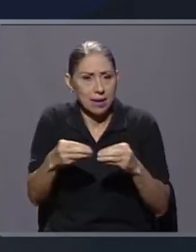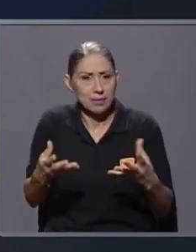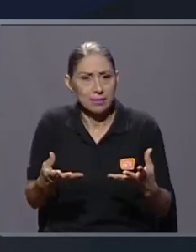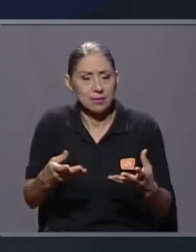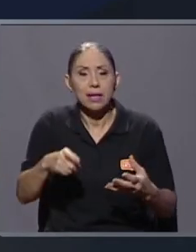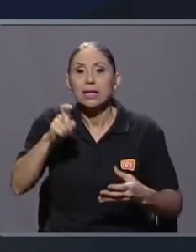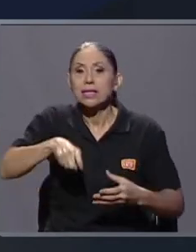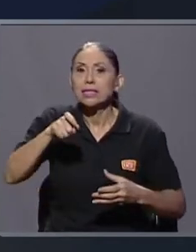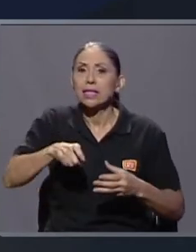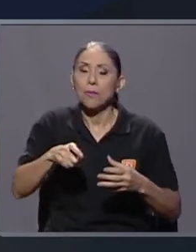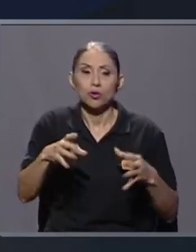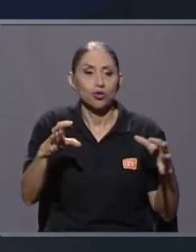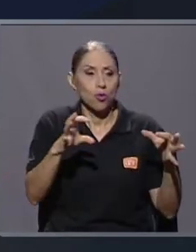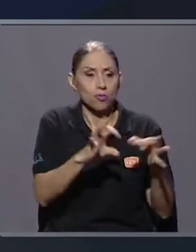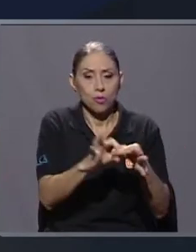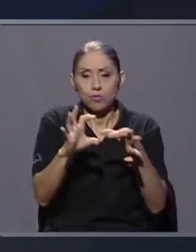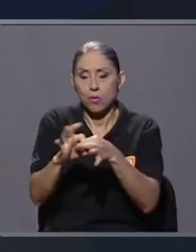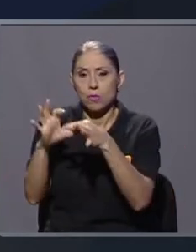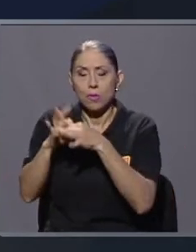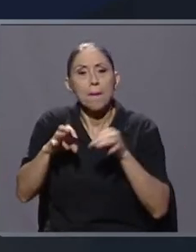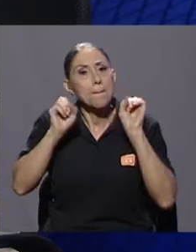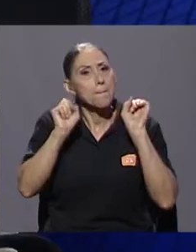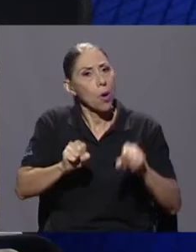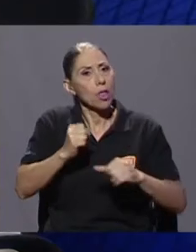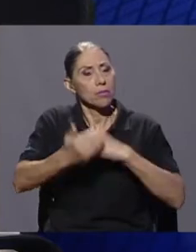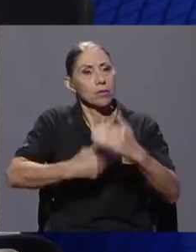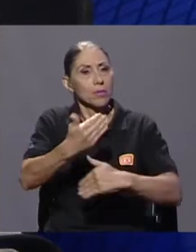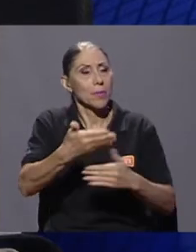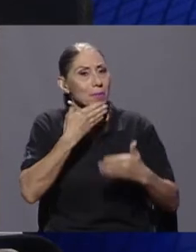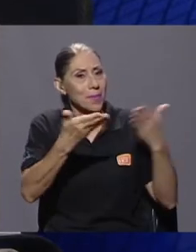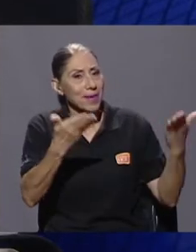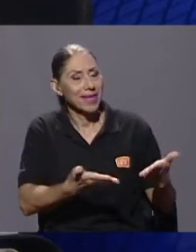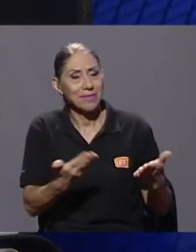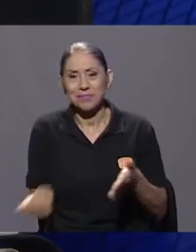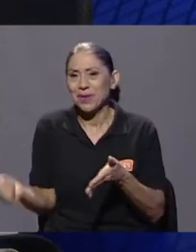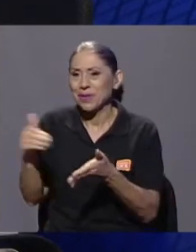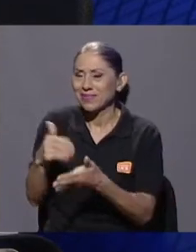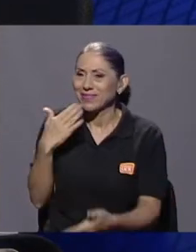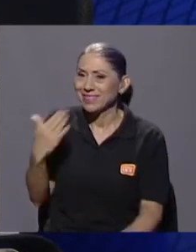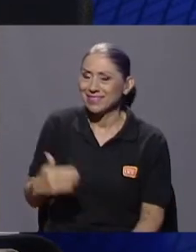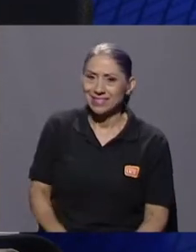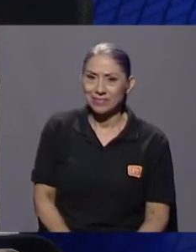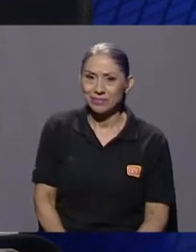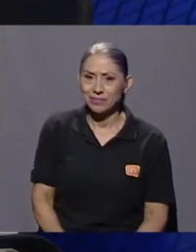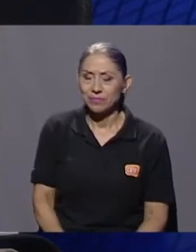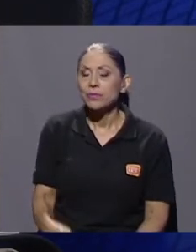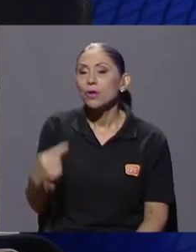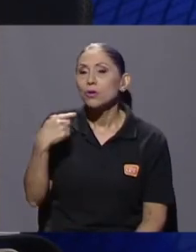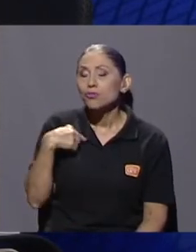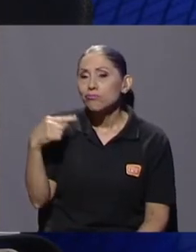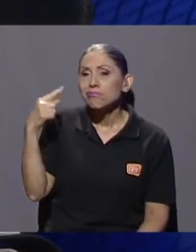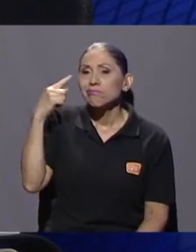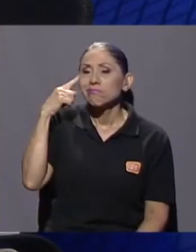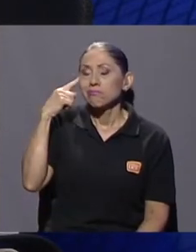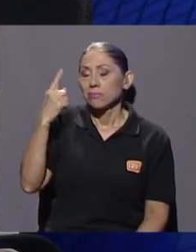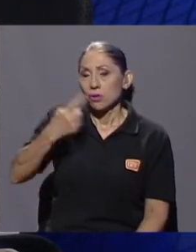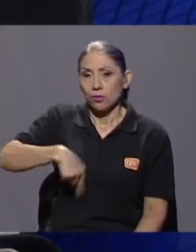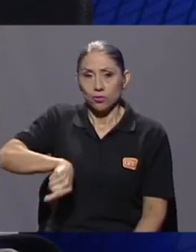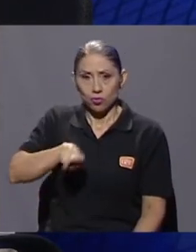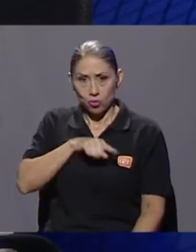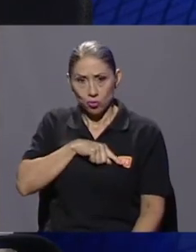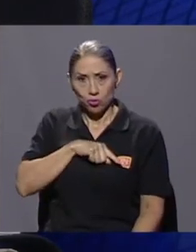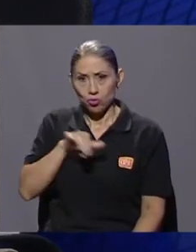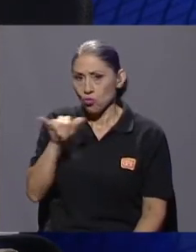para poder salir adelante. Bienvenida. Muchísimas gracias de nuevo. Yo pienso que nuestra naturaleza,